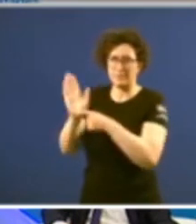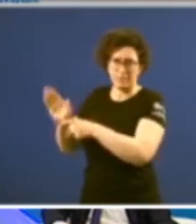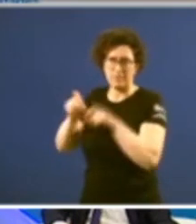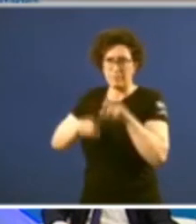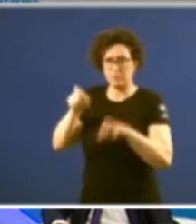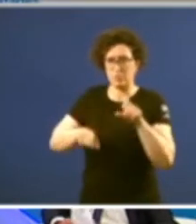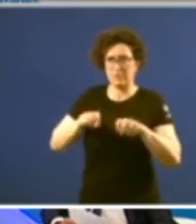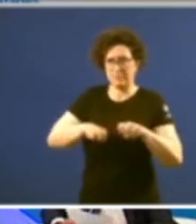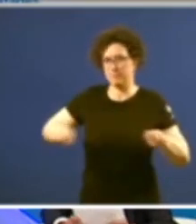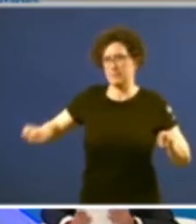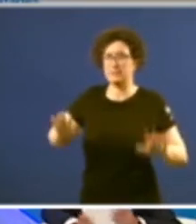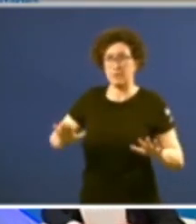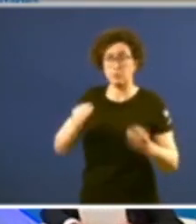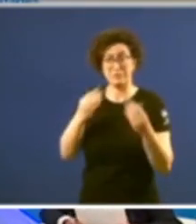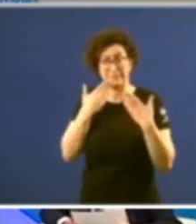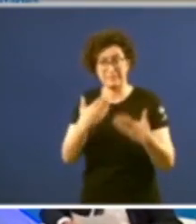aquí moitas gracias